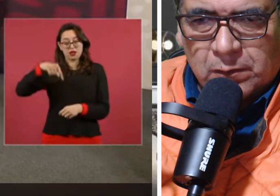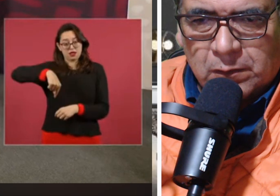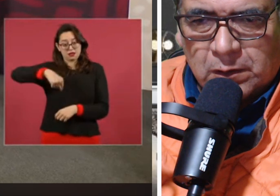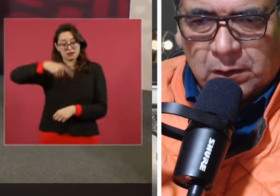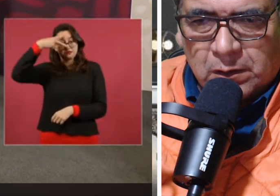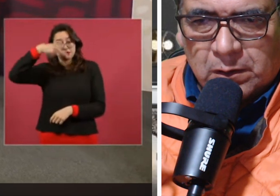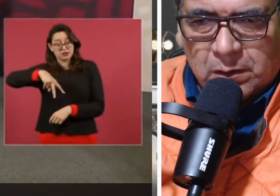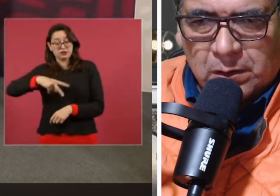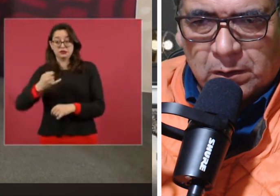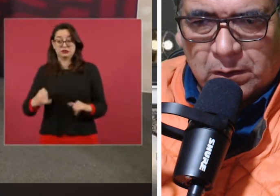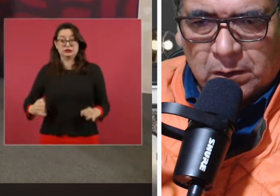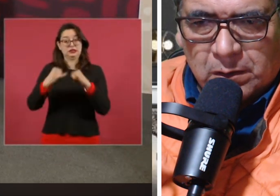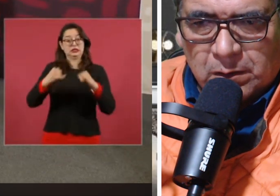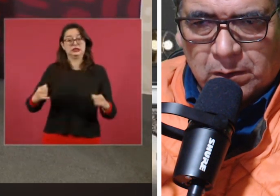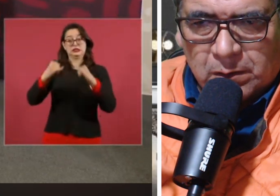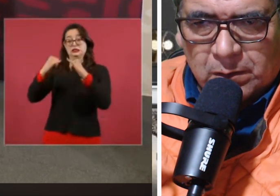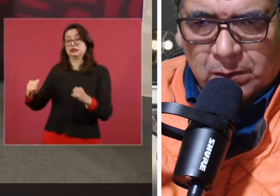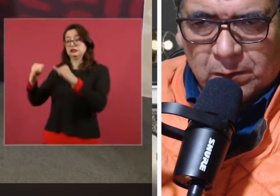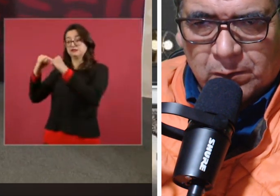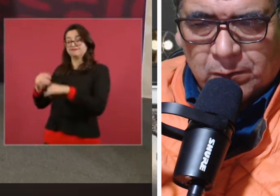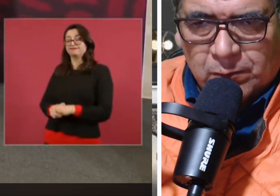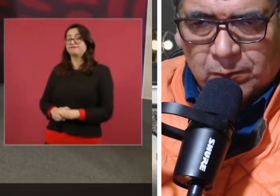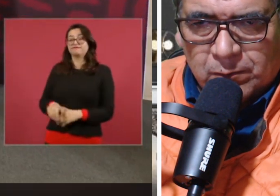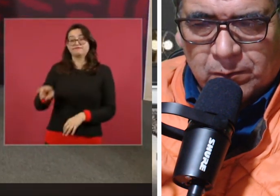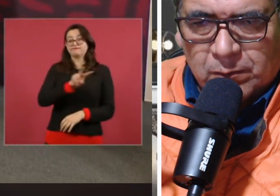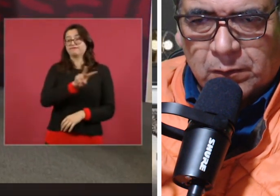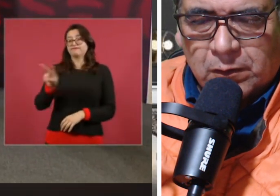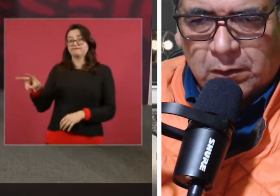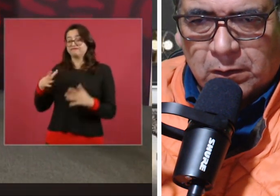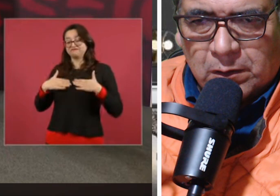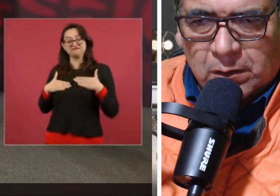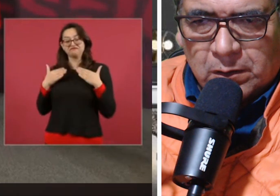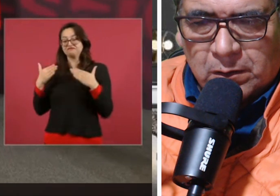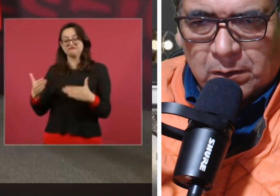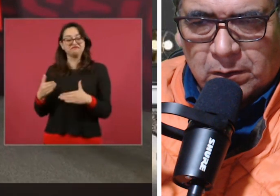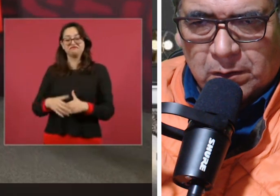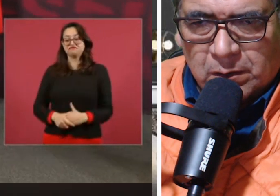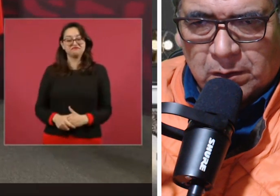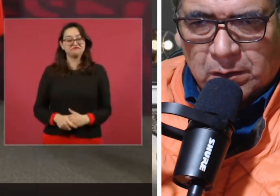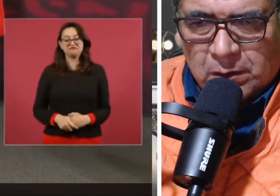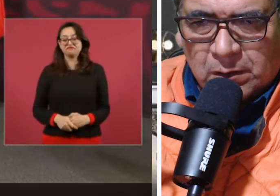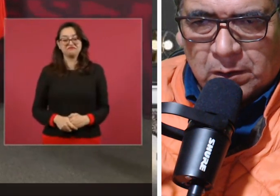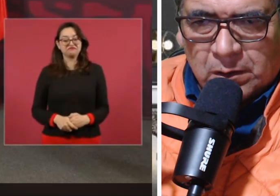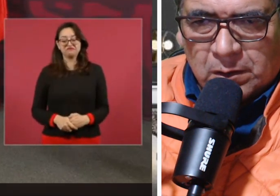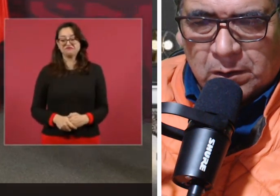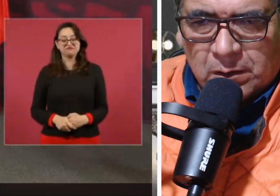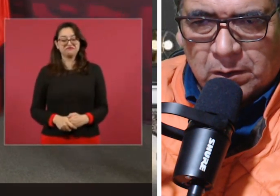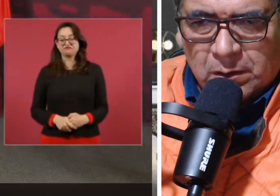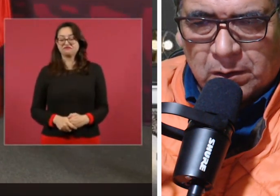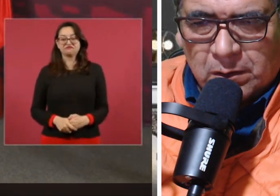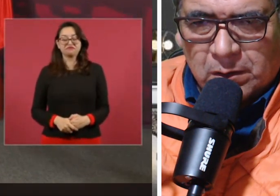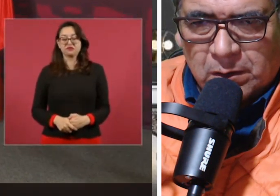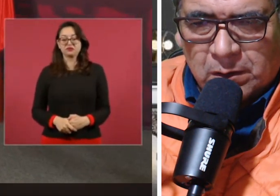atrás. No les tengo confianza, es como a los